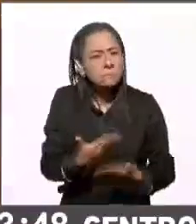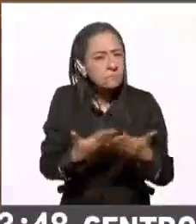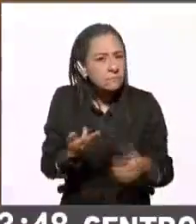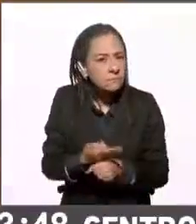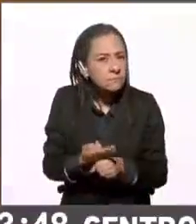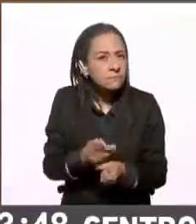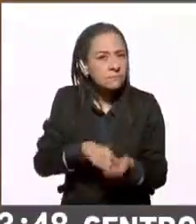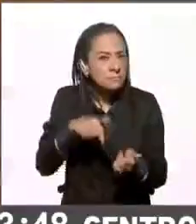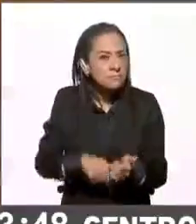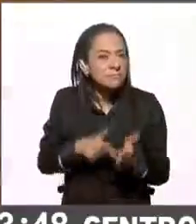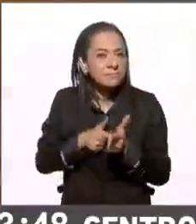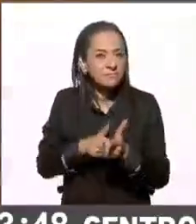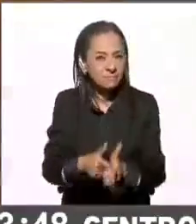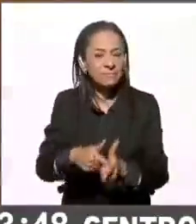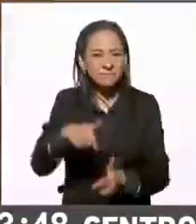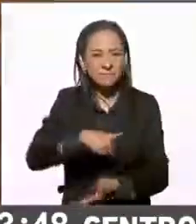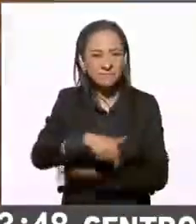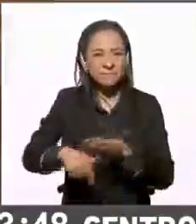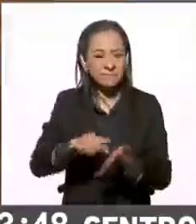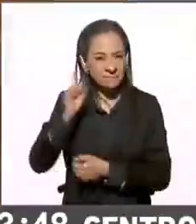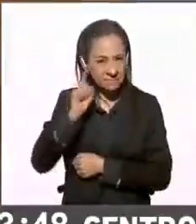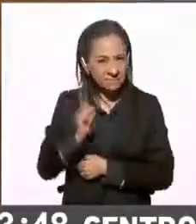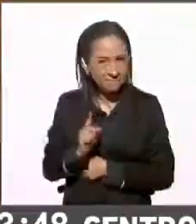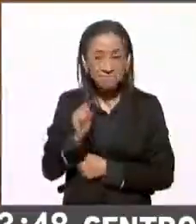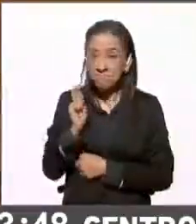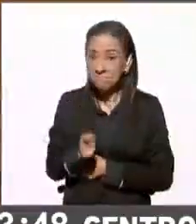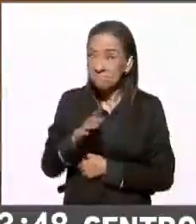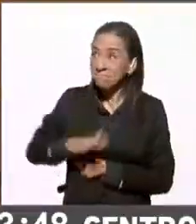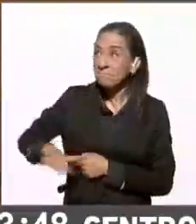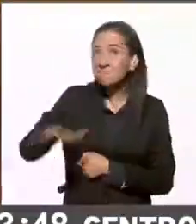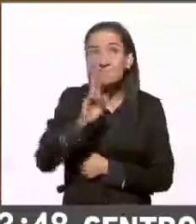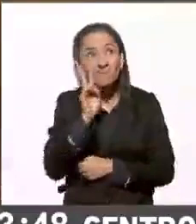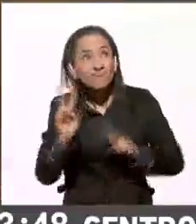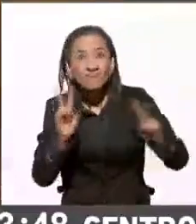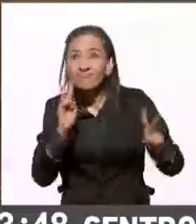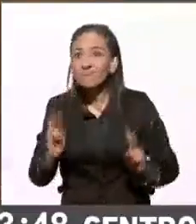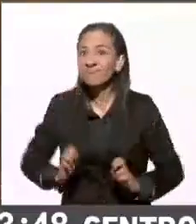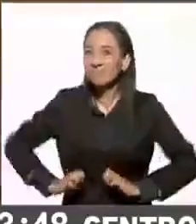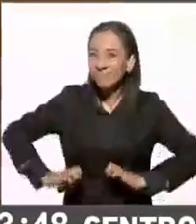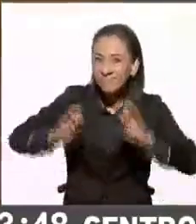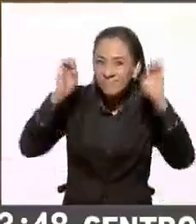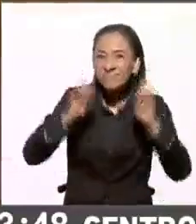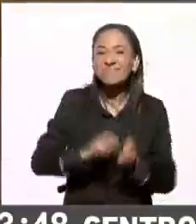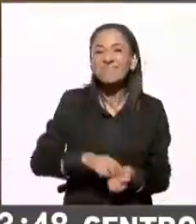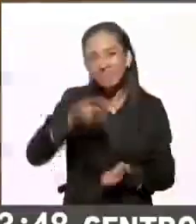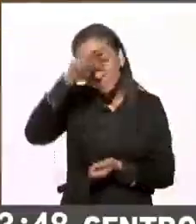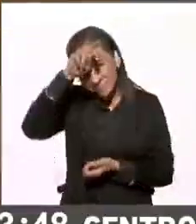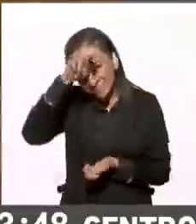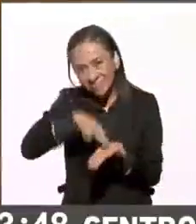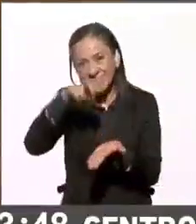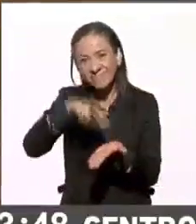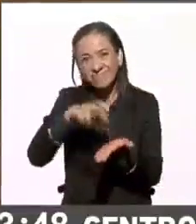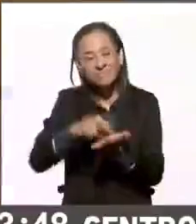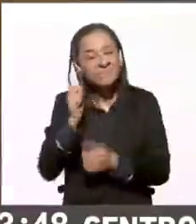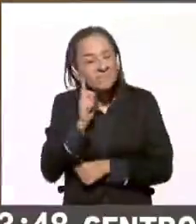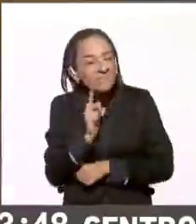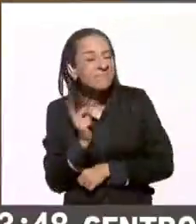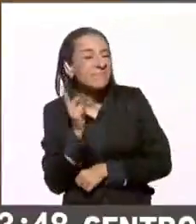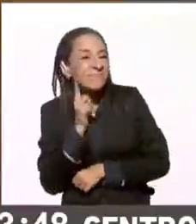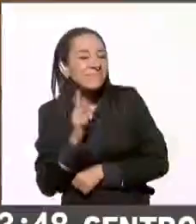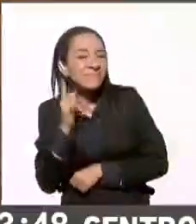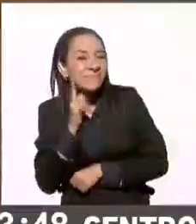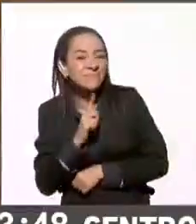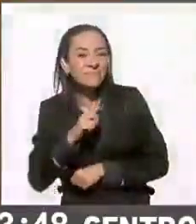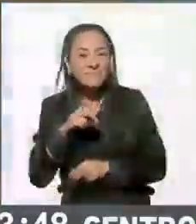al pendiente aquí en Zacatecas disfrutando de la arquitectura del canto de los grillos y les mando un abrazo al estudio.